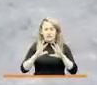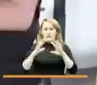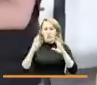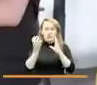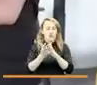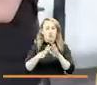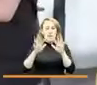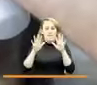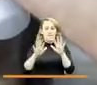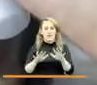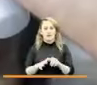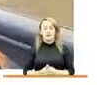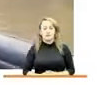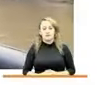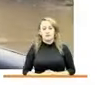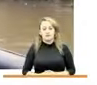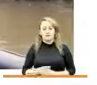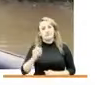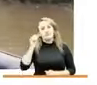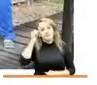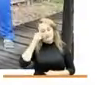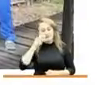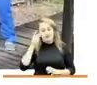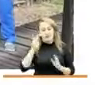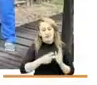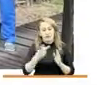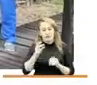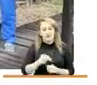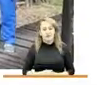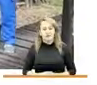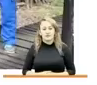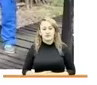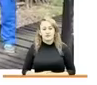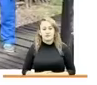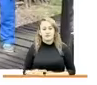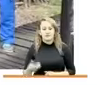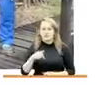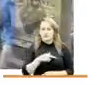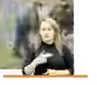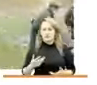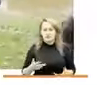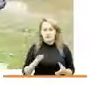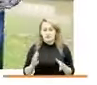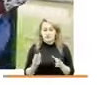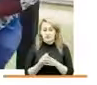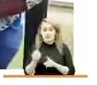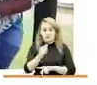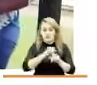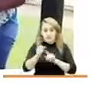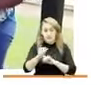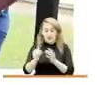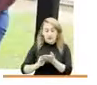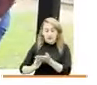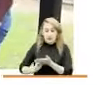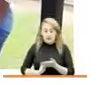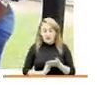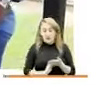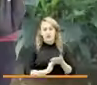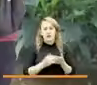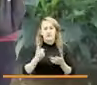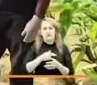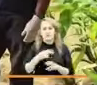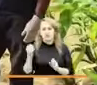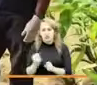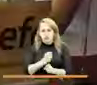Así será recordado el 2020, pero para nosotros el sector de la inclusión social y la reconciliación fue el año de